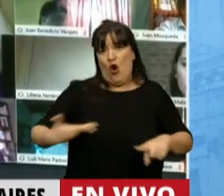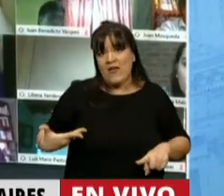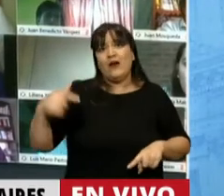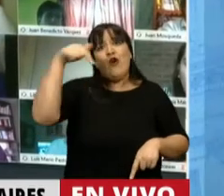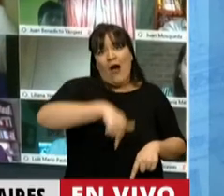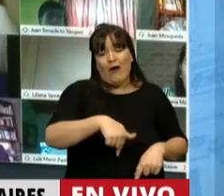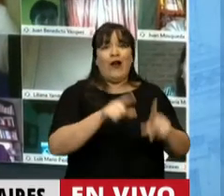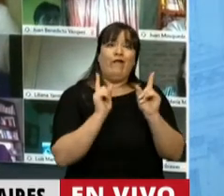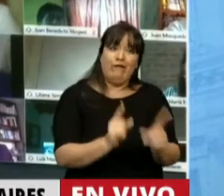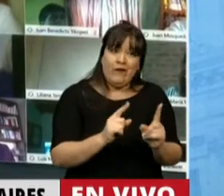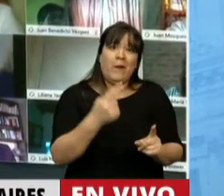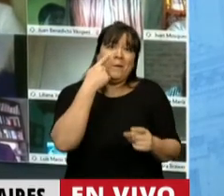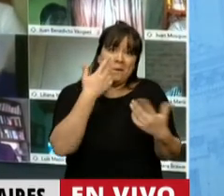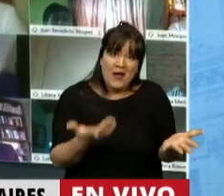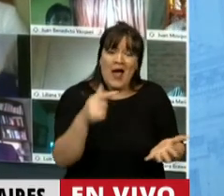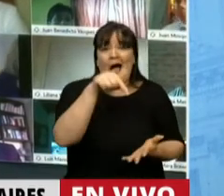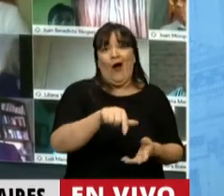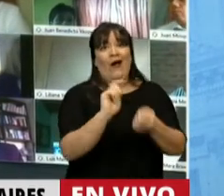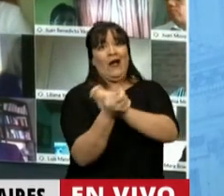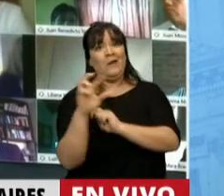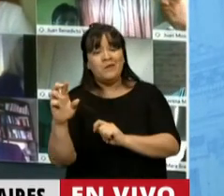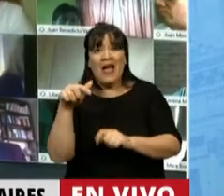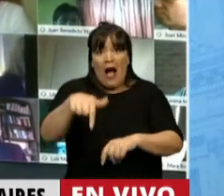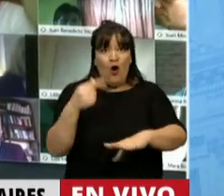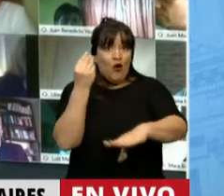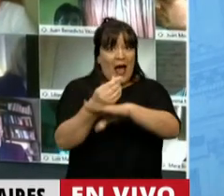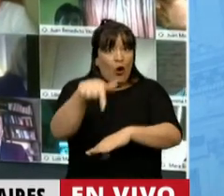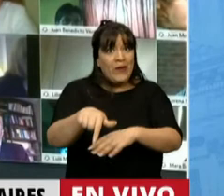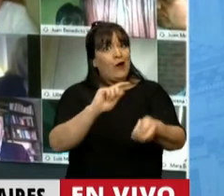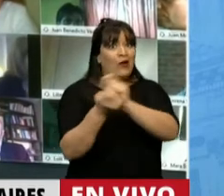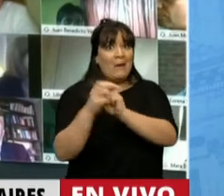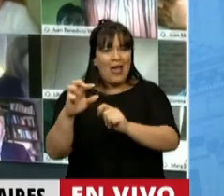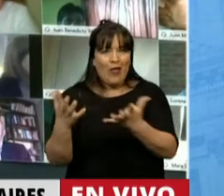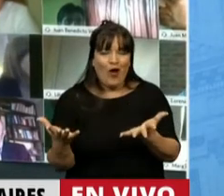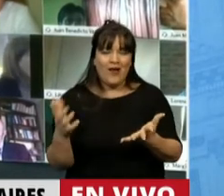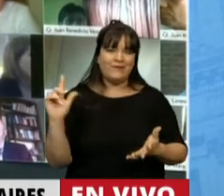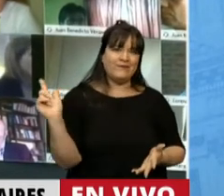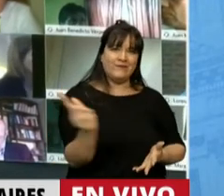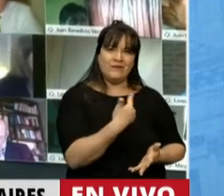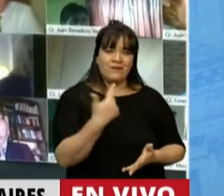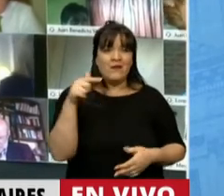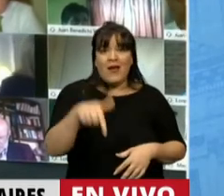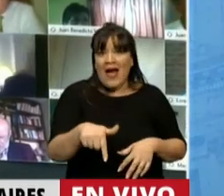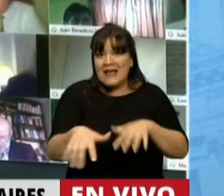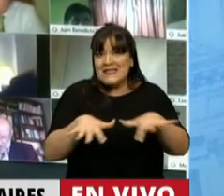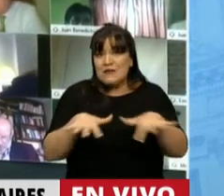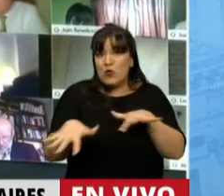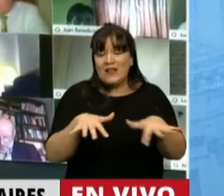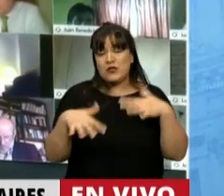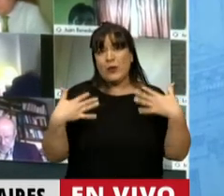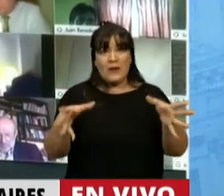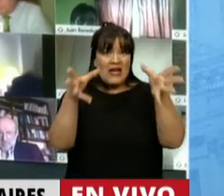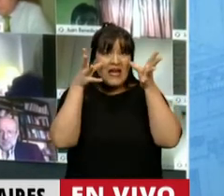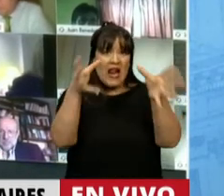sostenido, miren a ustedes, se dolariza bajo el gobierno actual. Entonces tenemos un cuadro verdaderamente